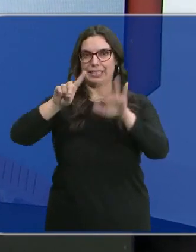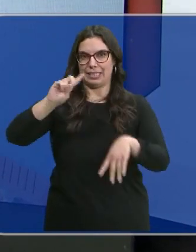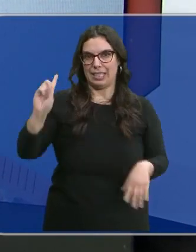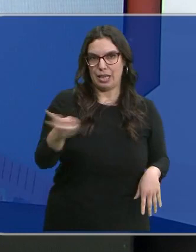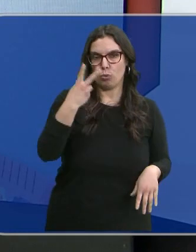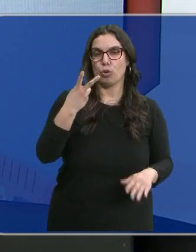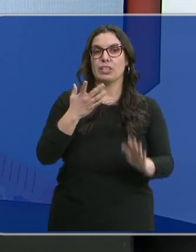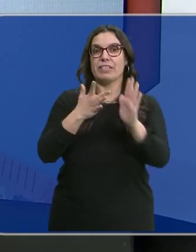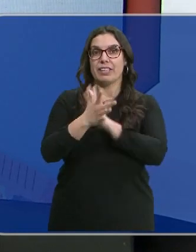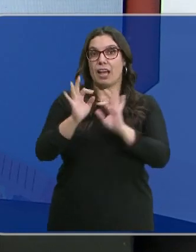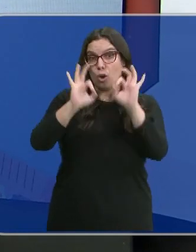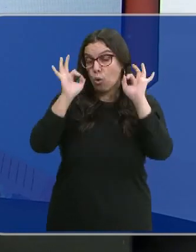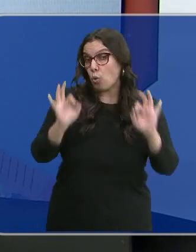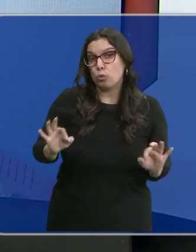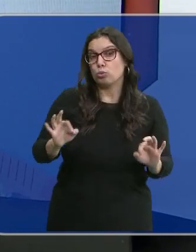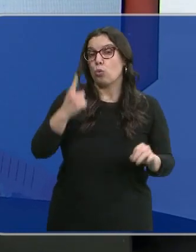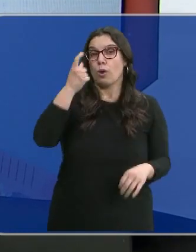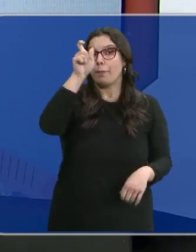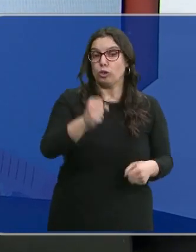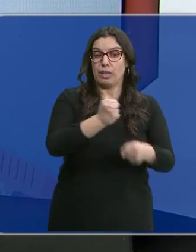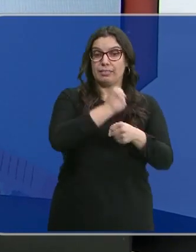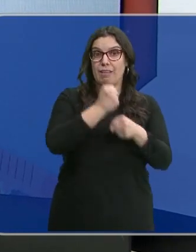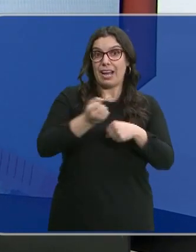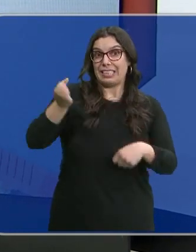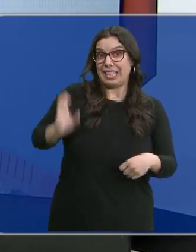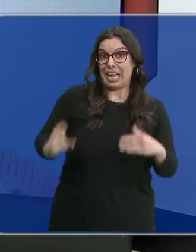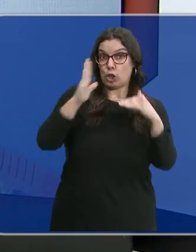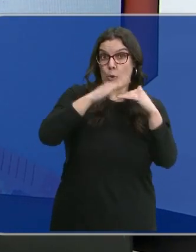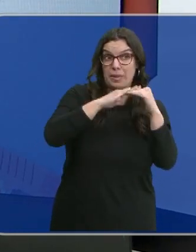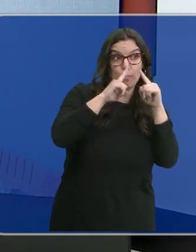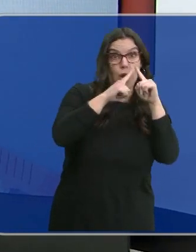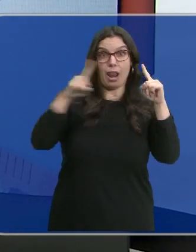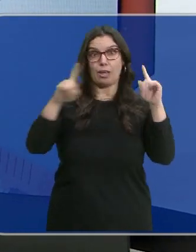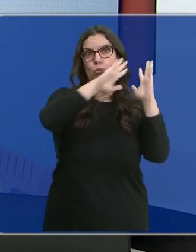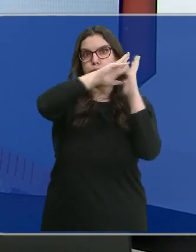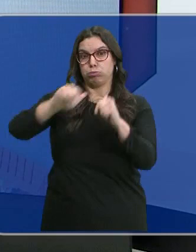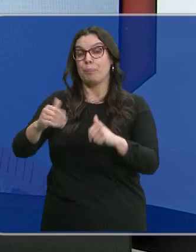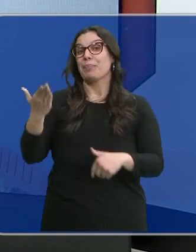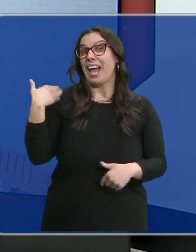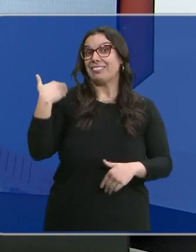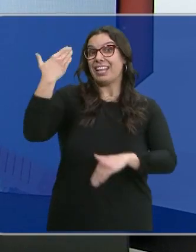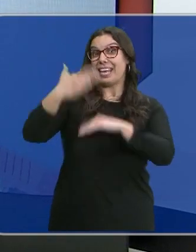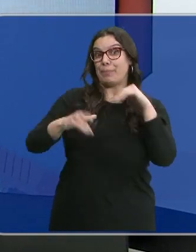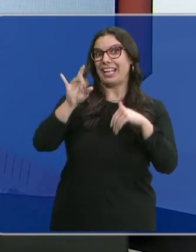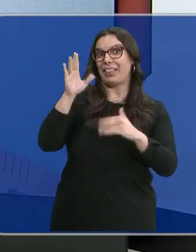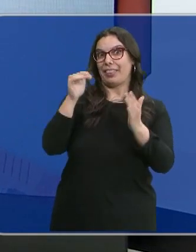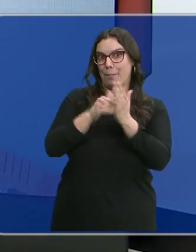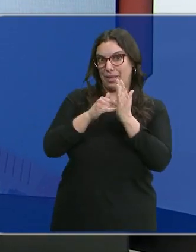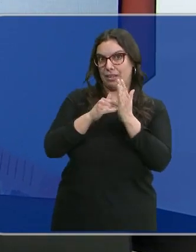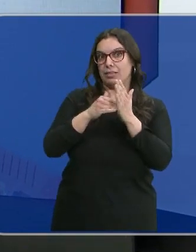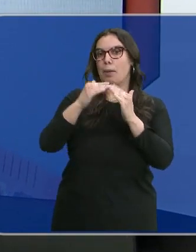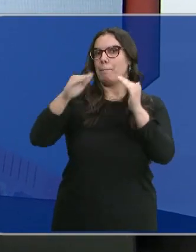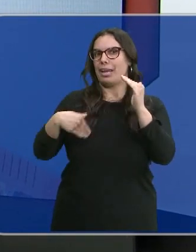euros. Coincide con lo que cobraría al año un trabajador con el salario mínimo interprofesional. Antes se situaba en los 15.000 euros. Un